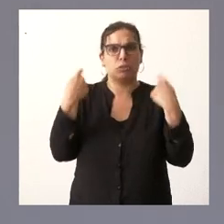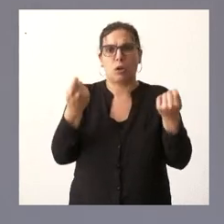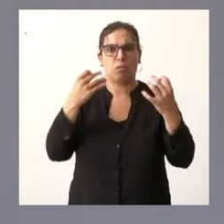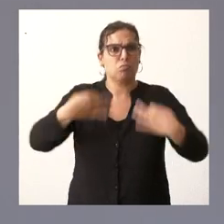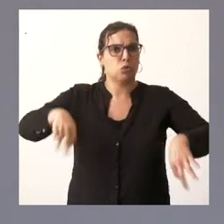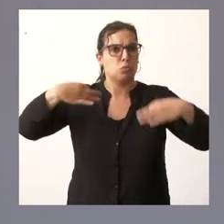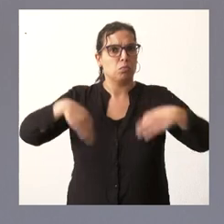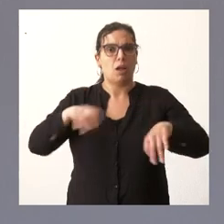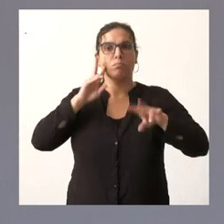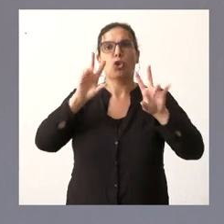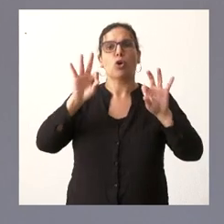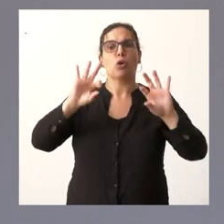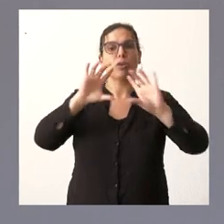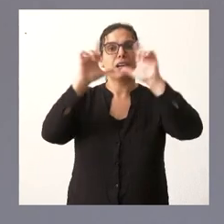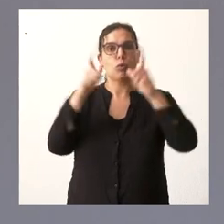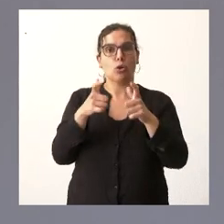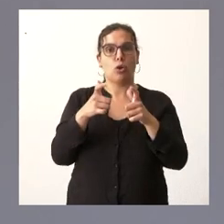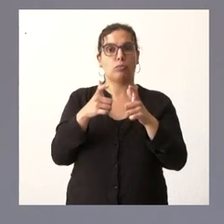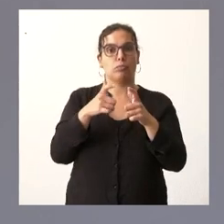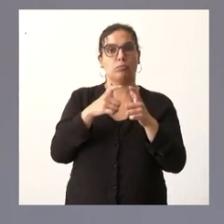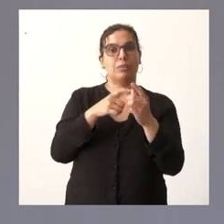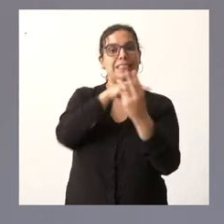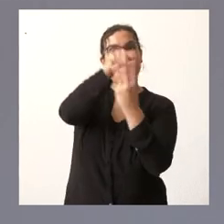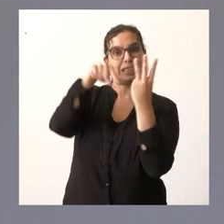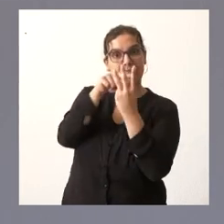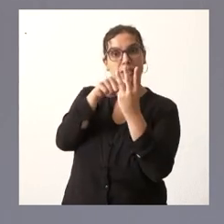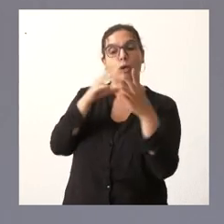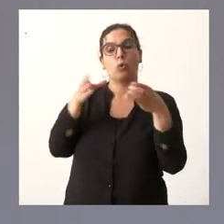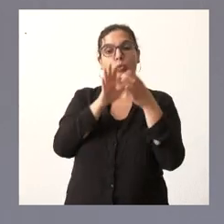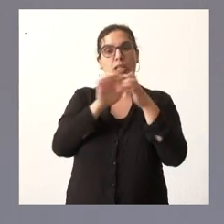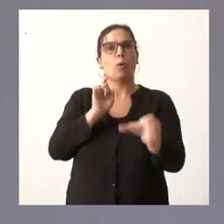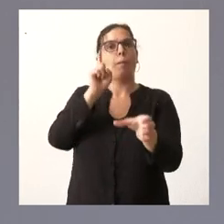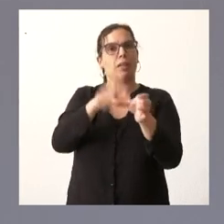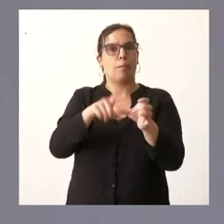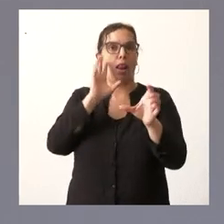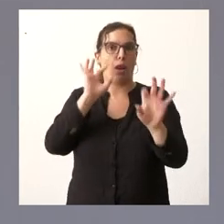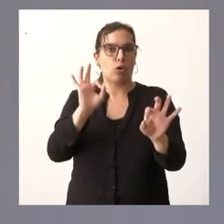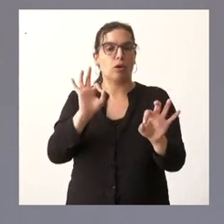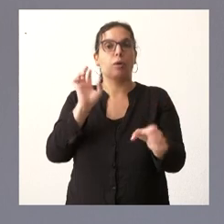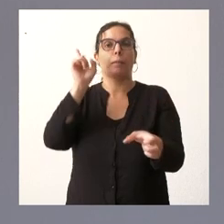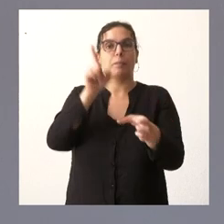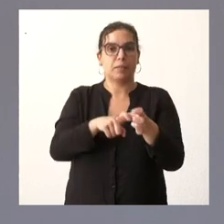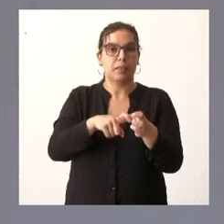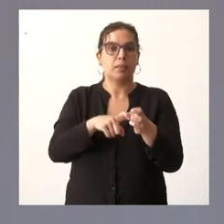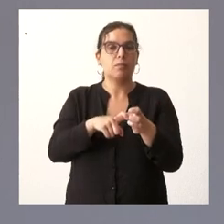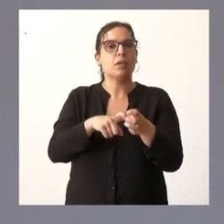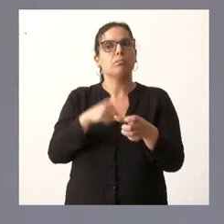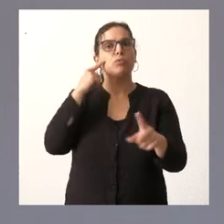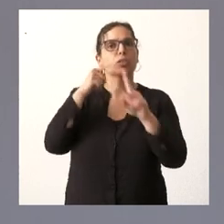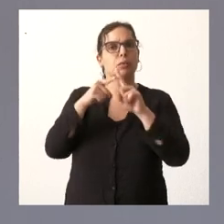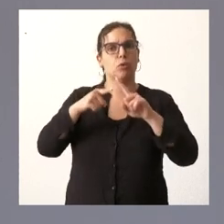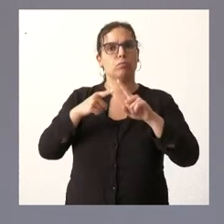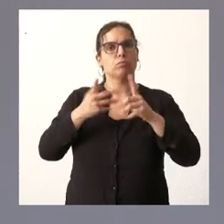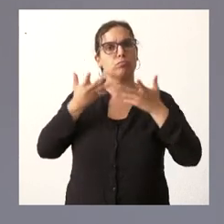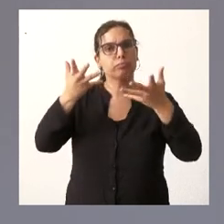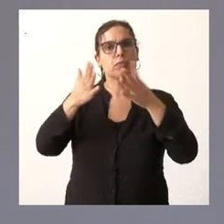lógicamente es una reunión entre tres partes y la Junta de Castilla y León va a asistir y va a asistir con ese ánimo de llegar a acuerdos y es